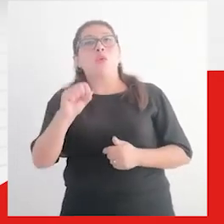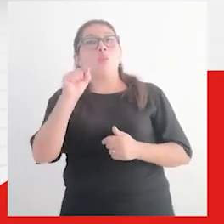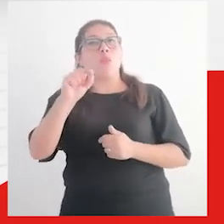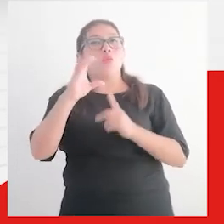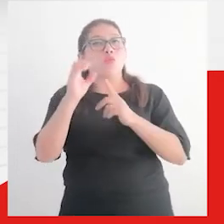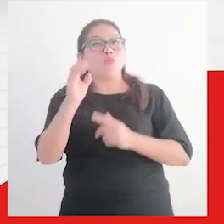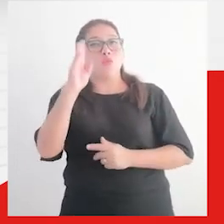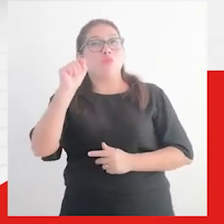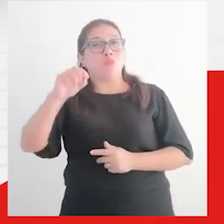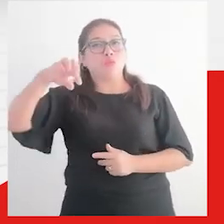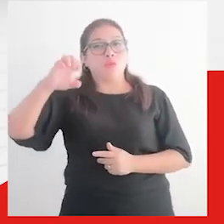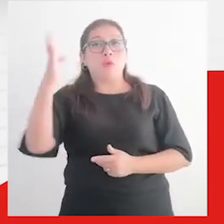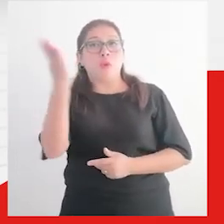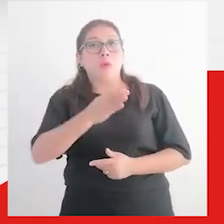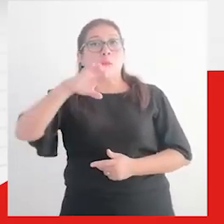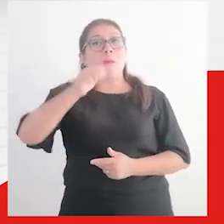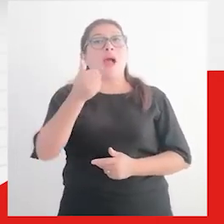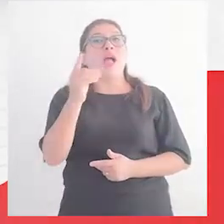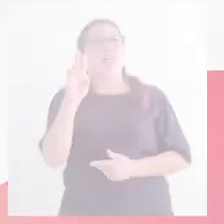.pe.